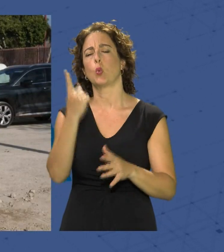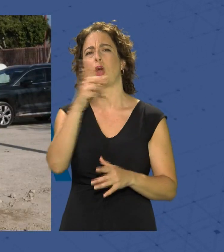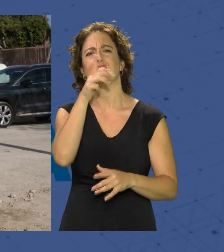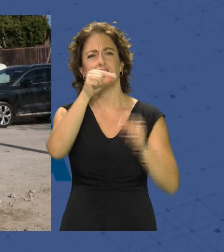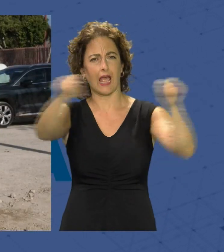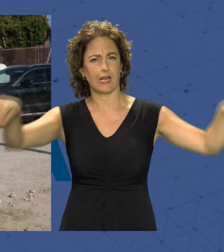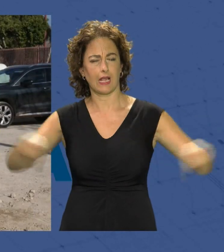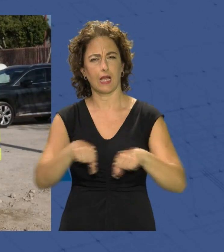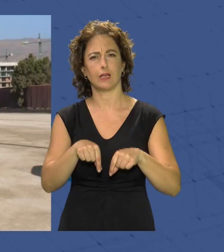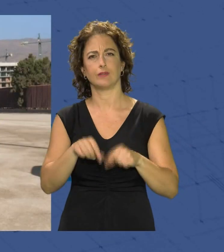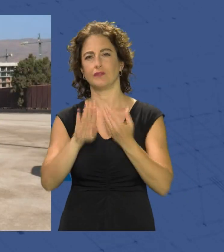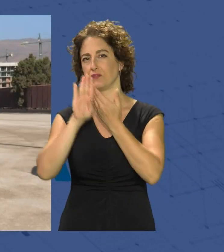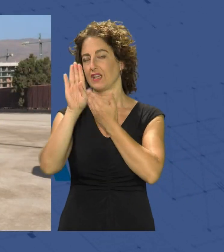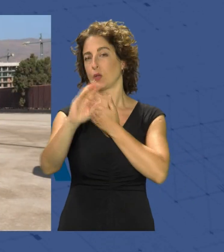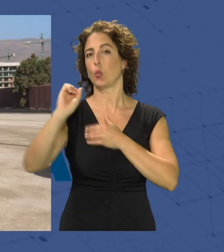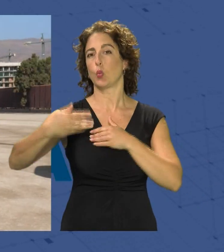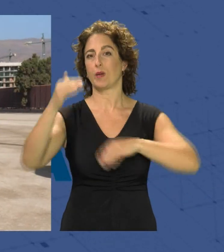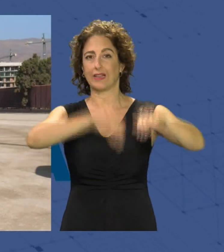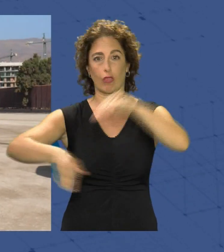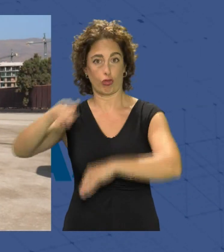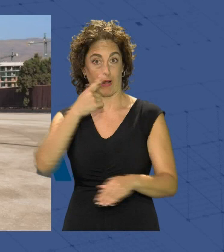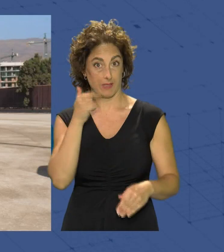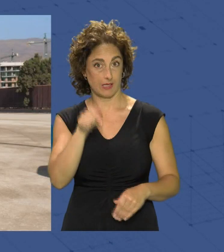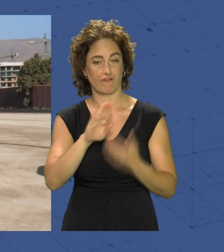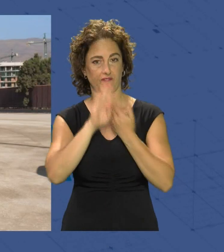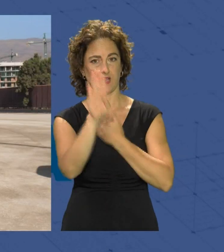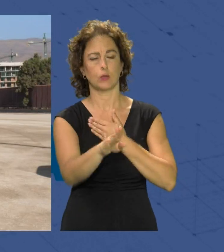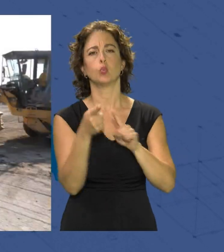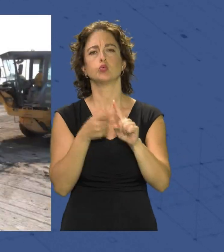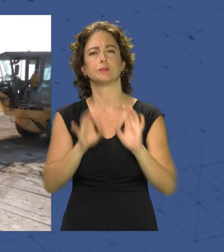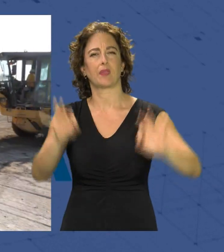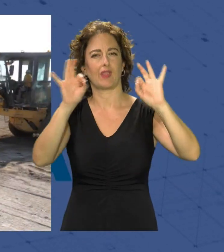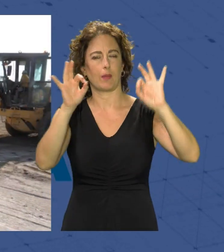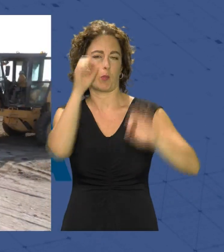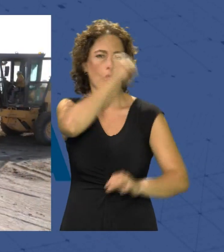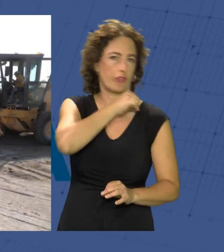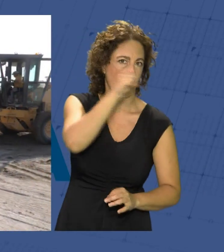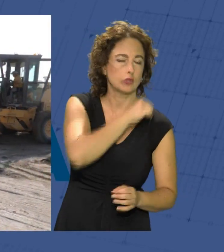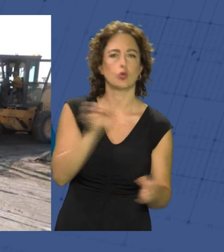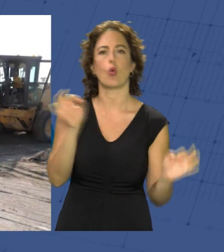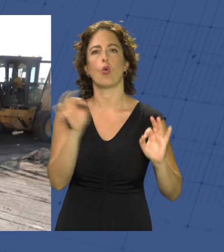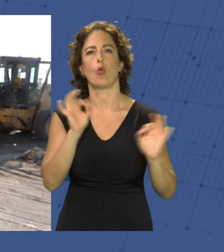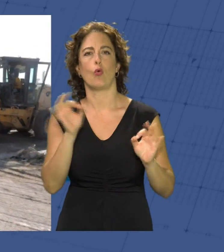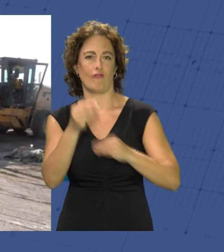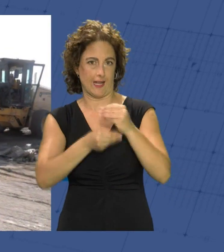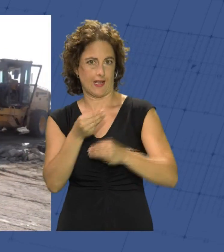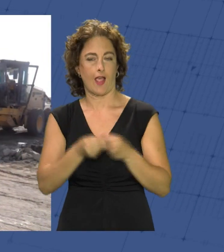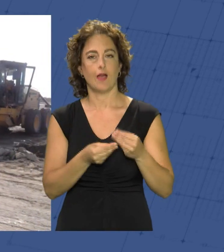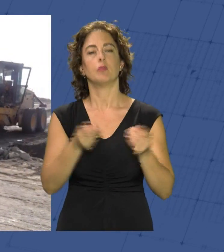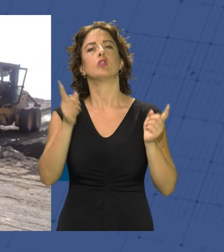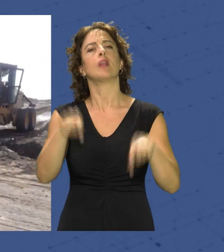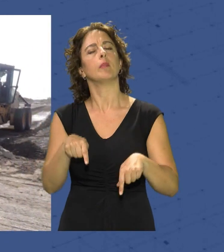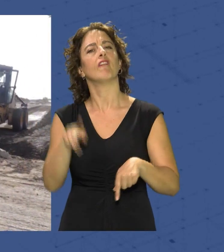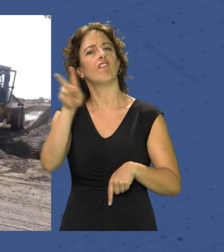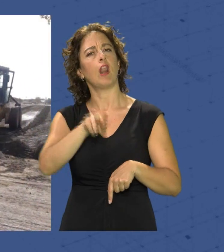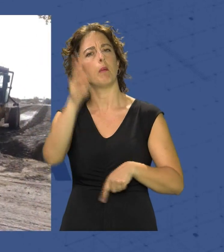ubicada frente al club de natación de Almería que tendrá un uso especial durante conciertos o la propia feria pero que también servirá